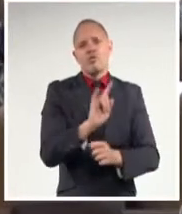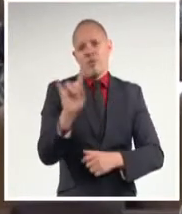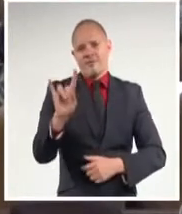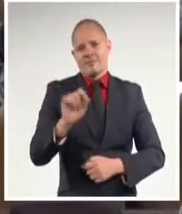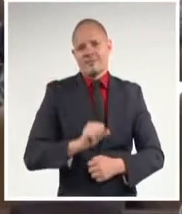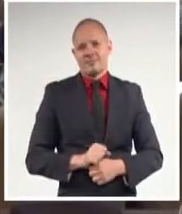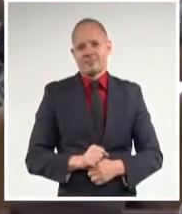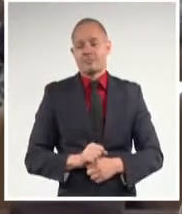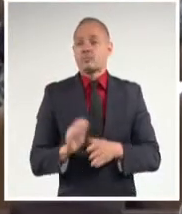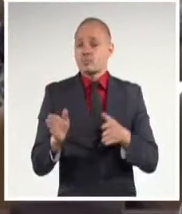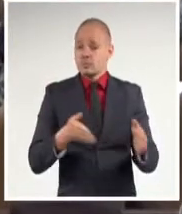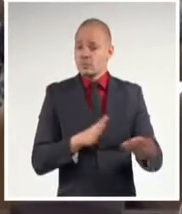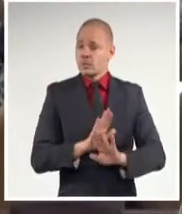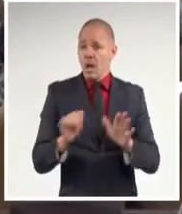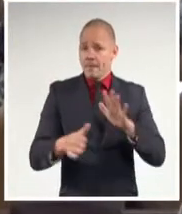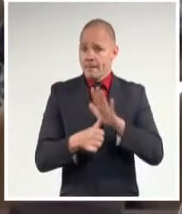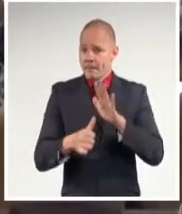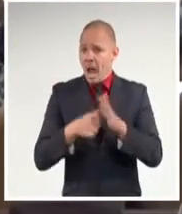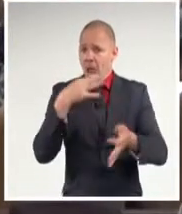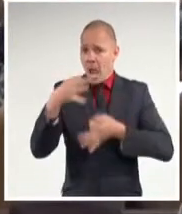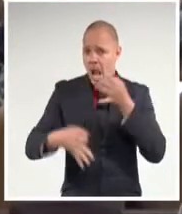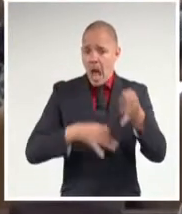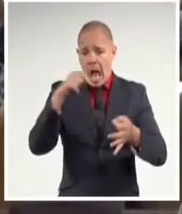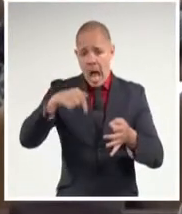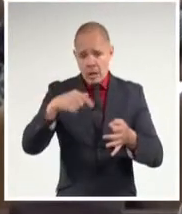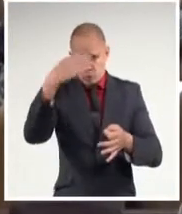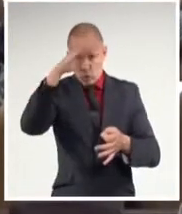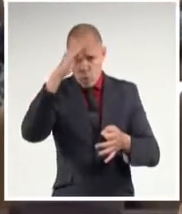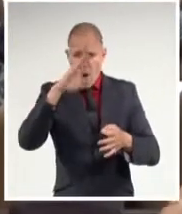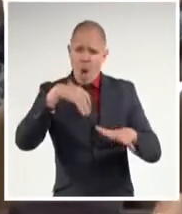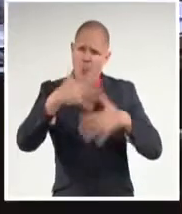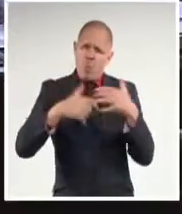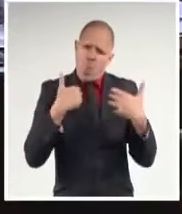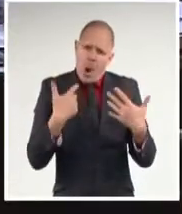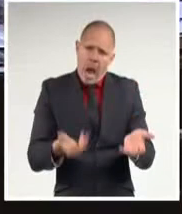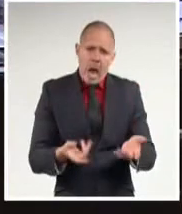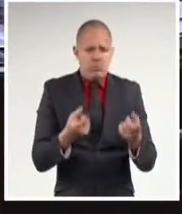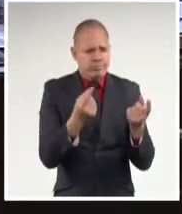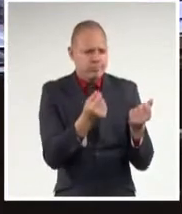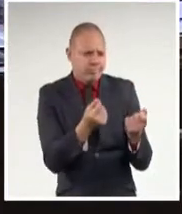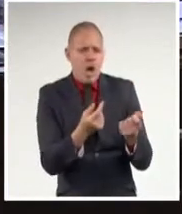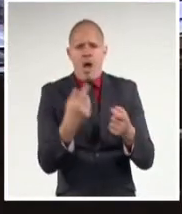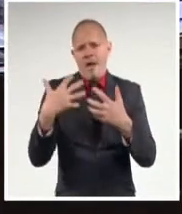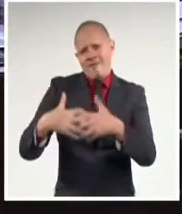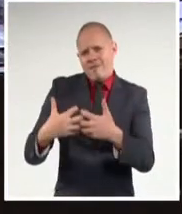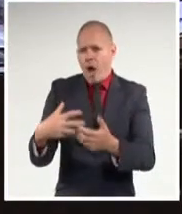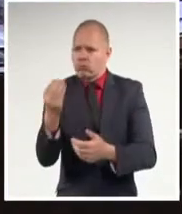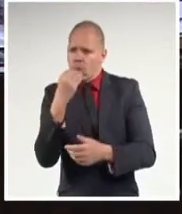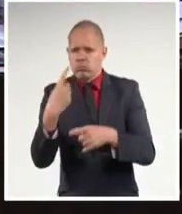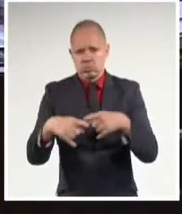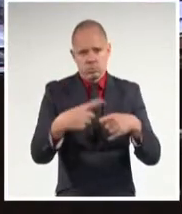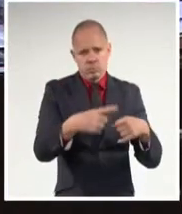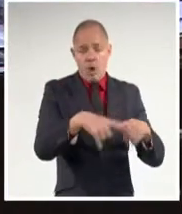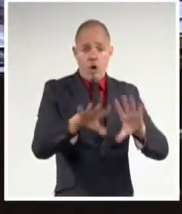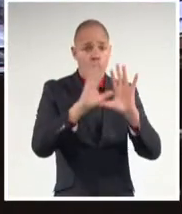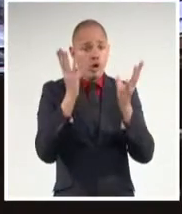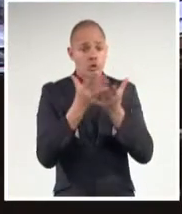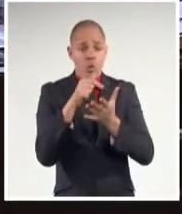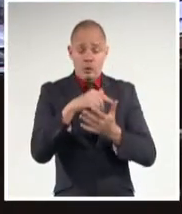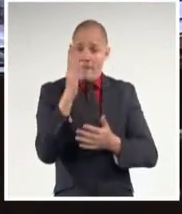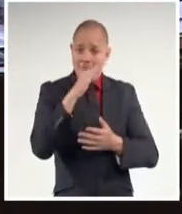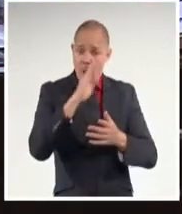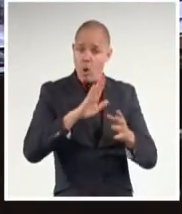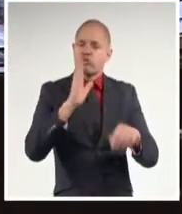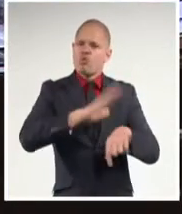abordó también los problemas y complejidades del país en el ámbito económico y productivo, agravados por la crisis global generada por la COVID